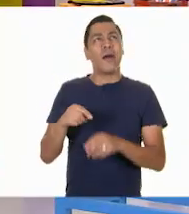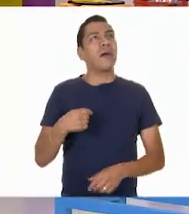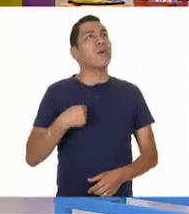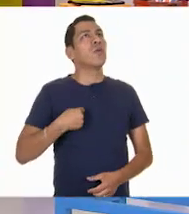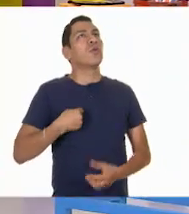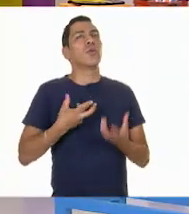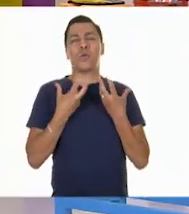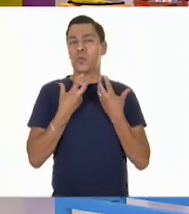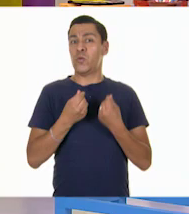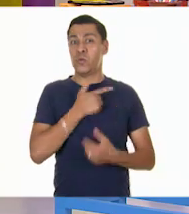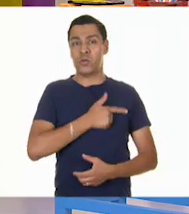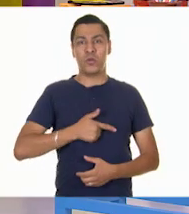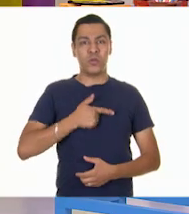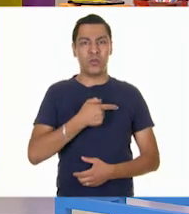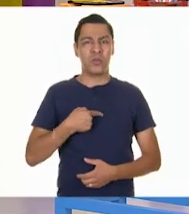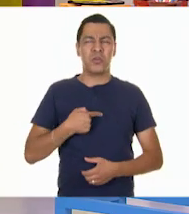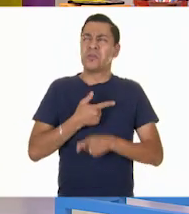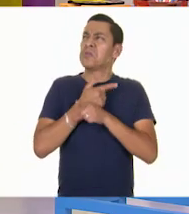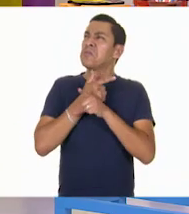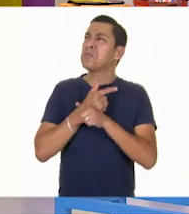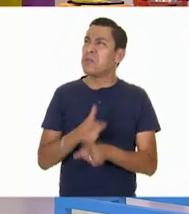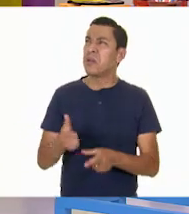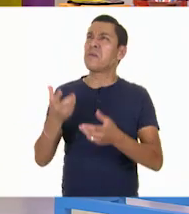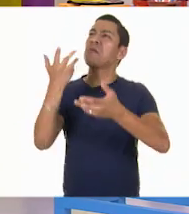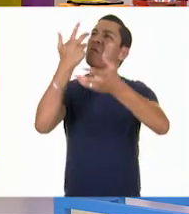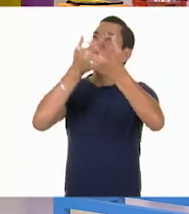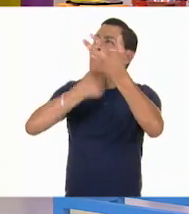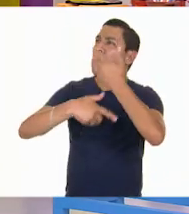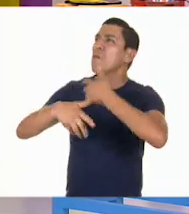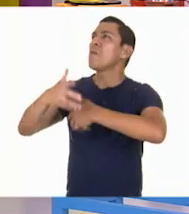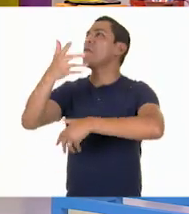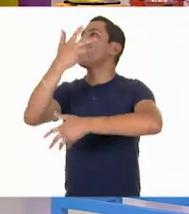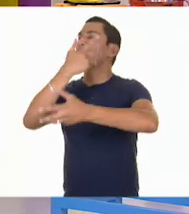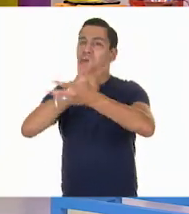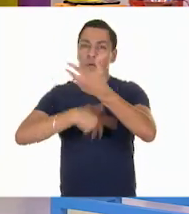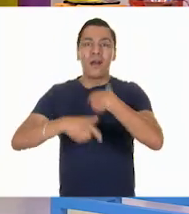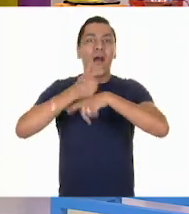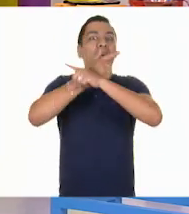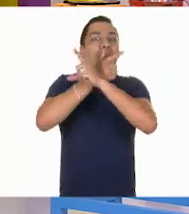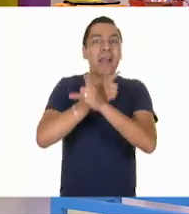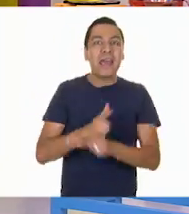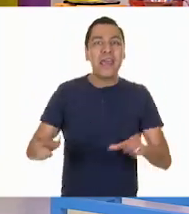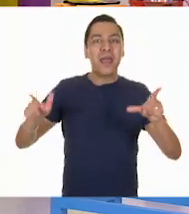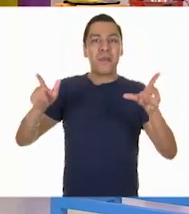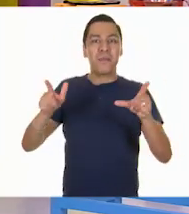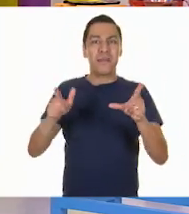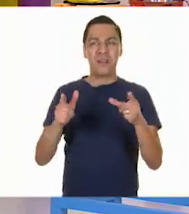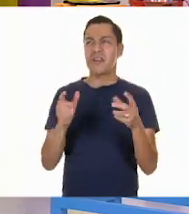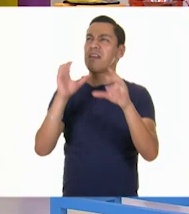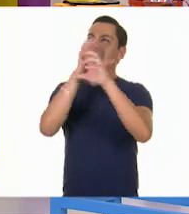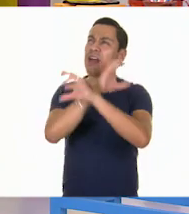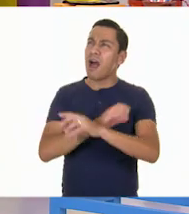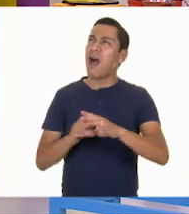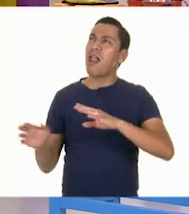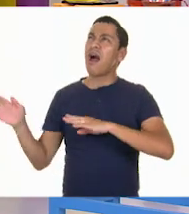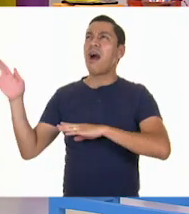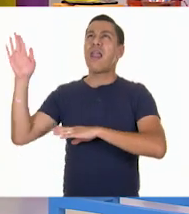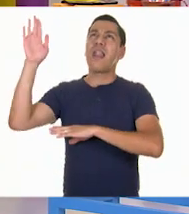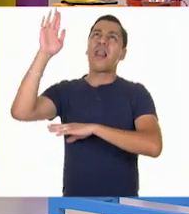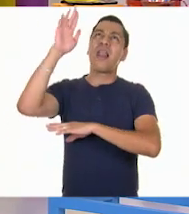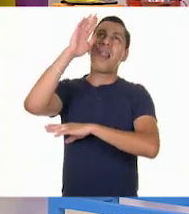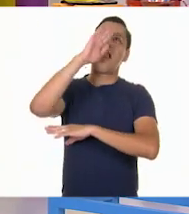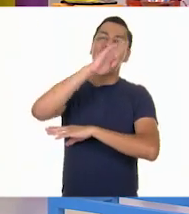porque me siento muy libre! Siento como si pudiera poder cantar todo el día sin importar